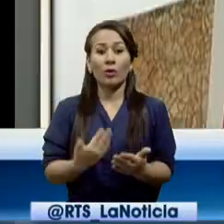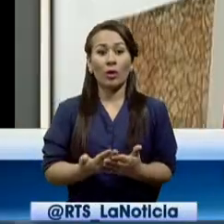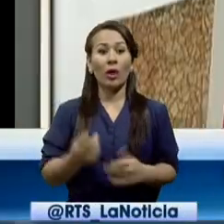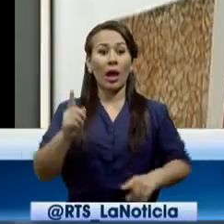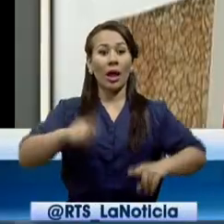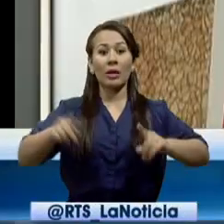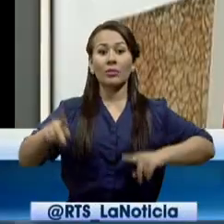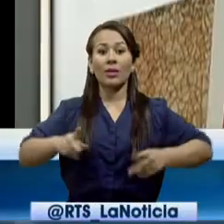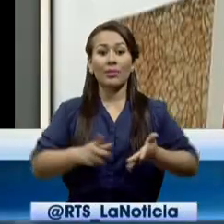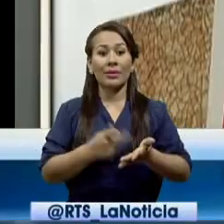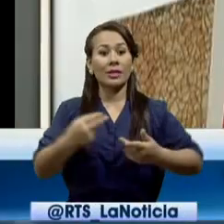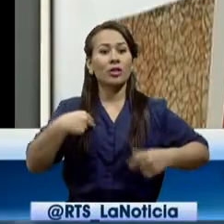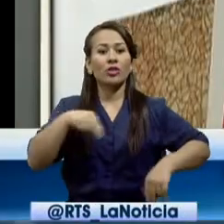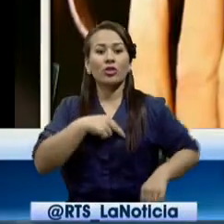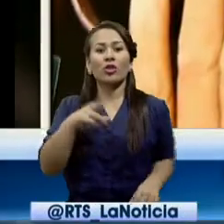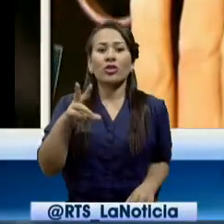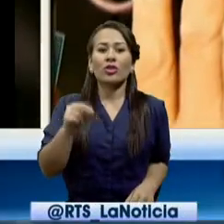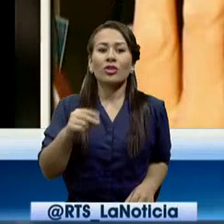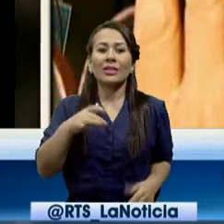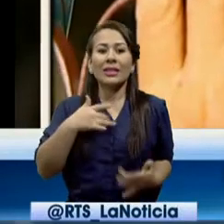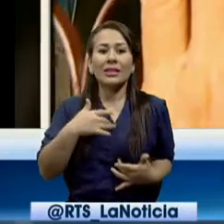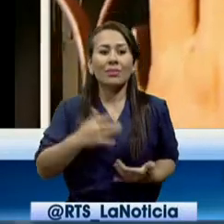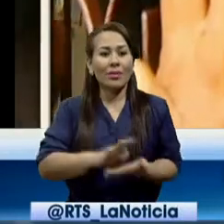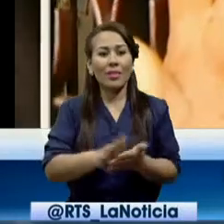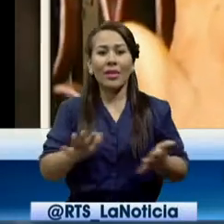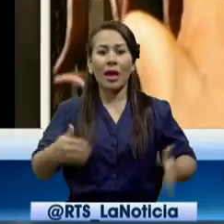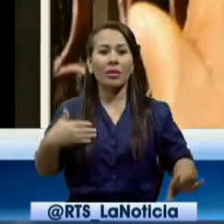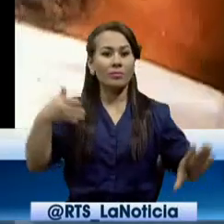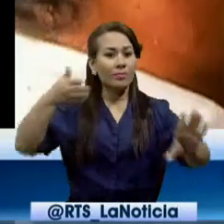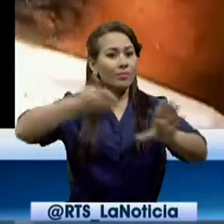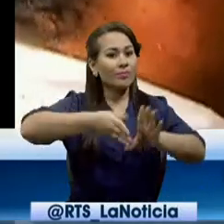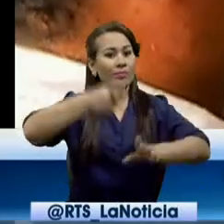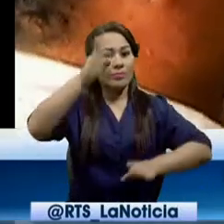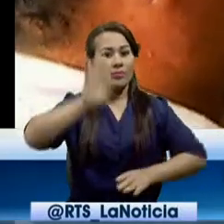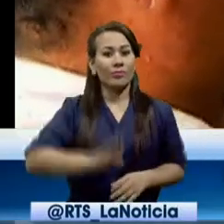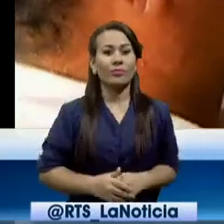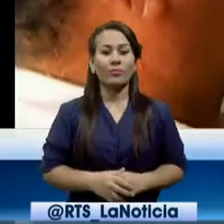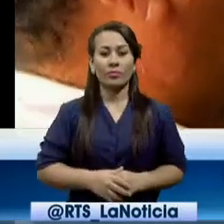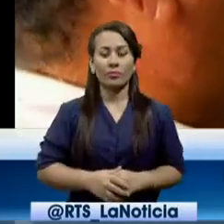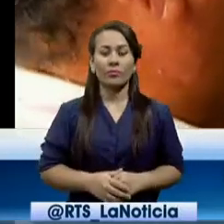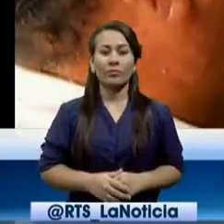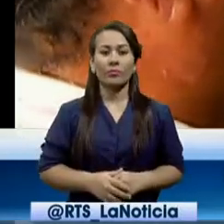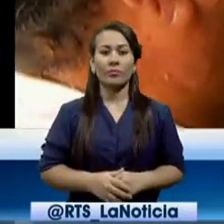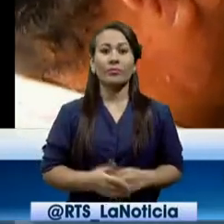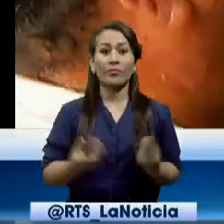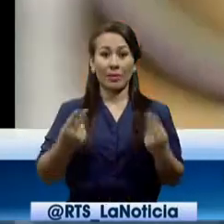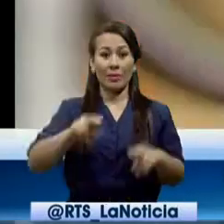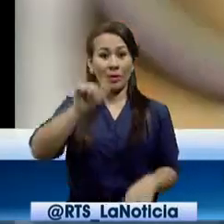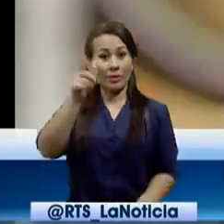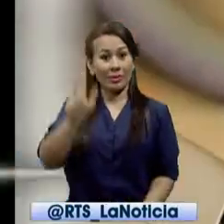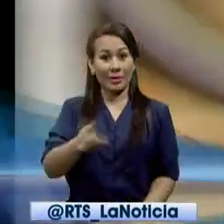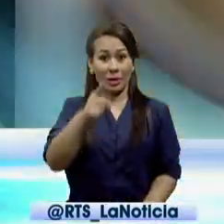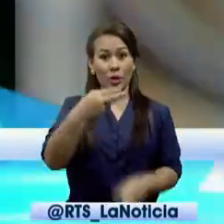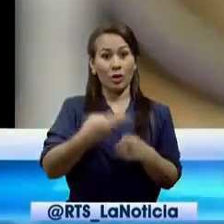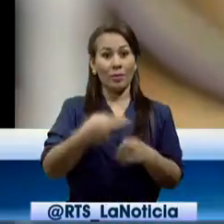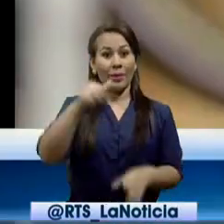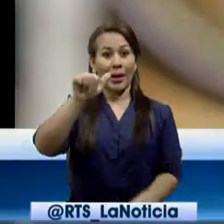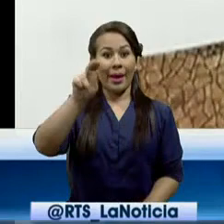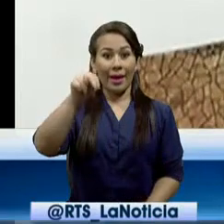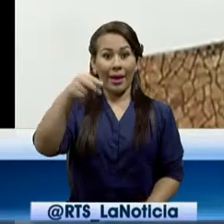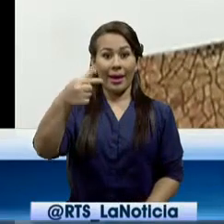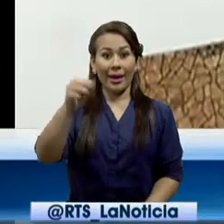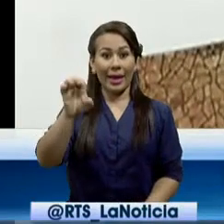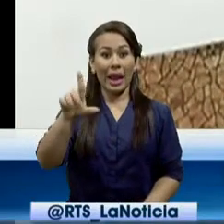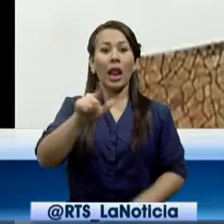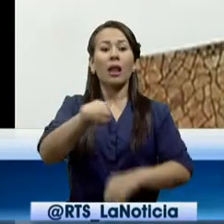nos sentimos la necesidad de recurrir a ese poder divino. Ángel también tributa su compromiso de madrugar